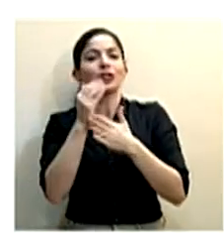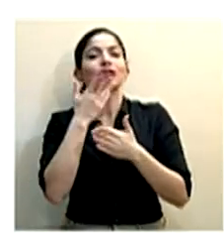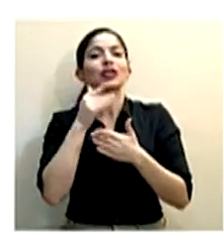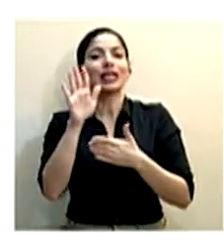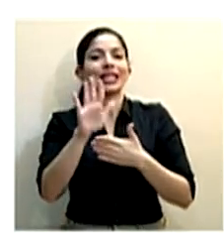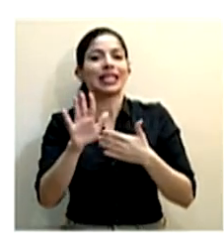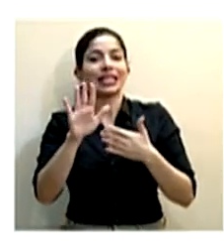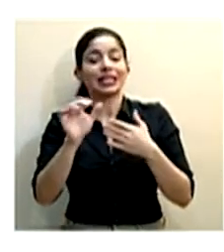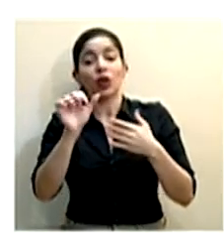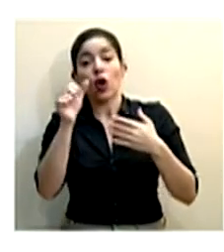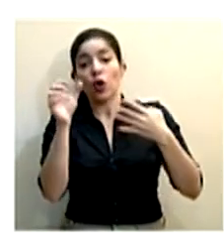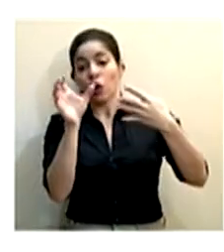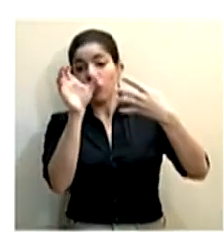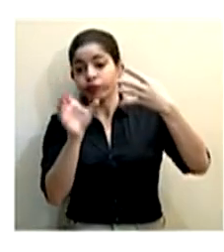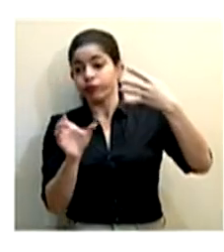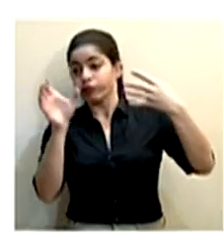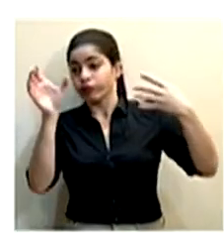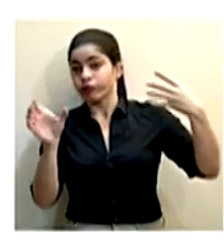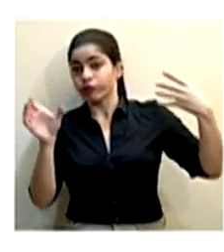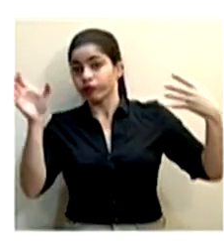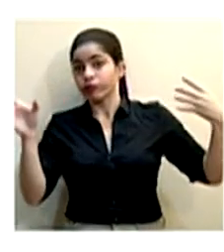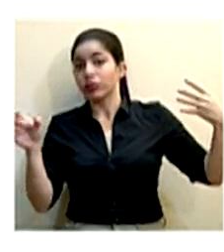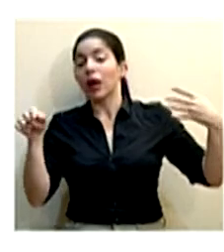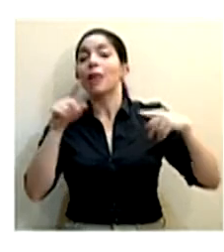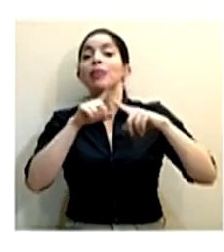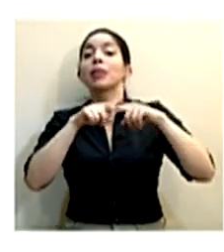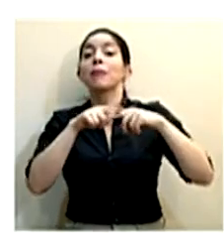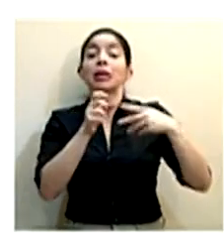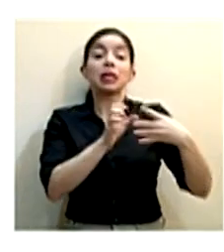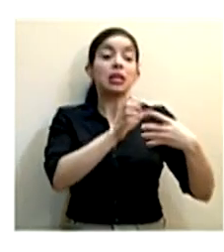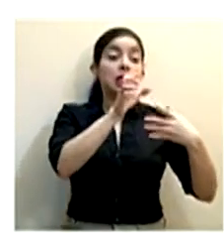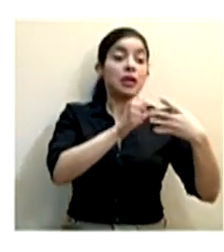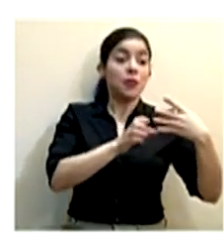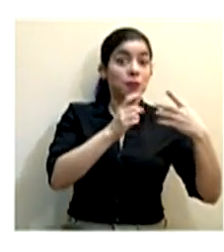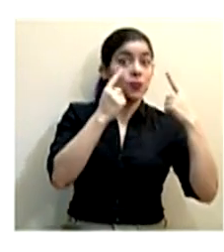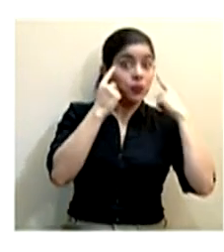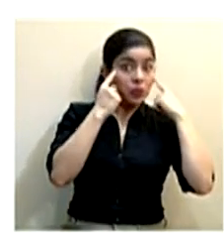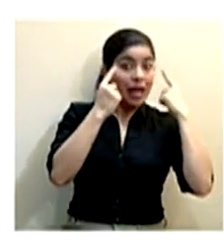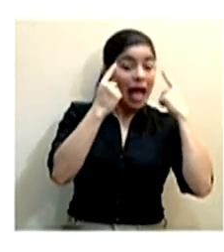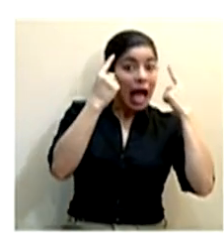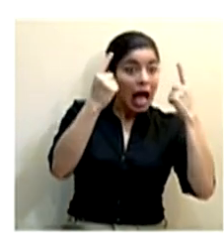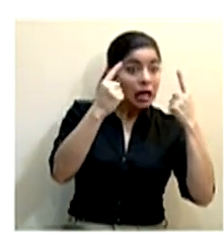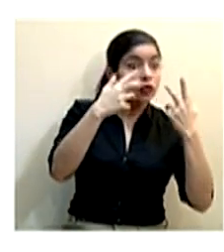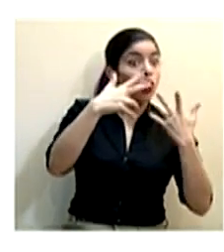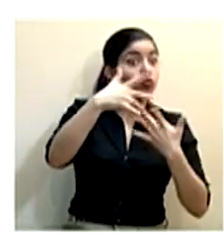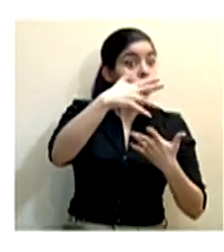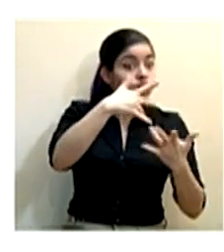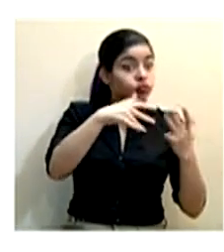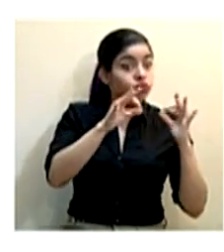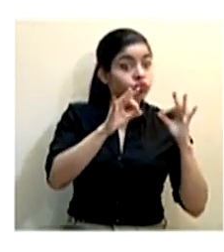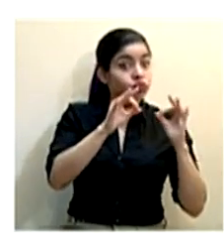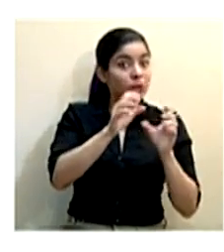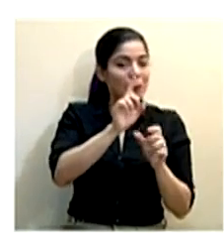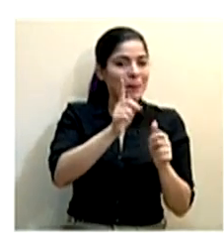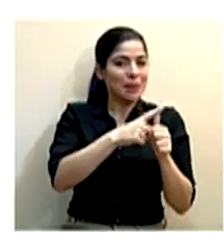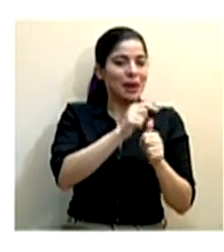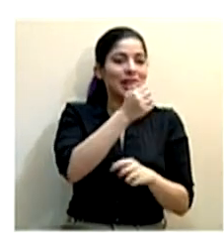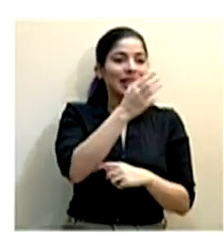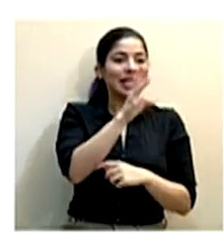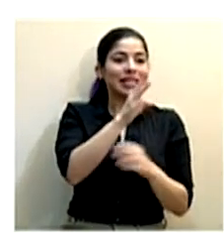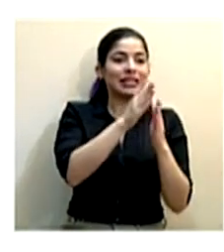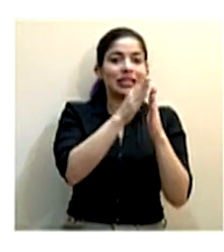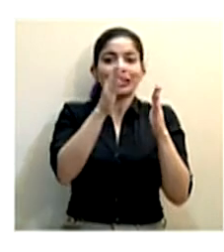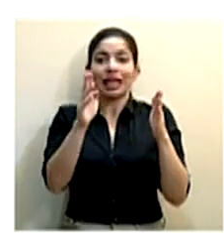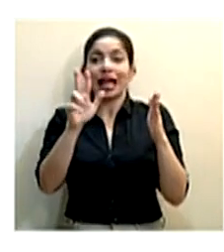porque esos otros grupos va a depender del éxito que logremos en el comportamiento social del grupo que va del 16 al 31